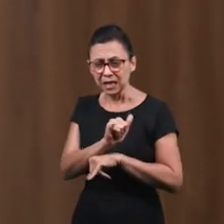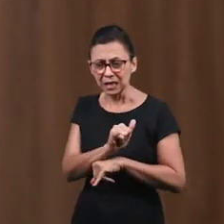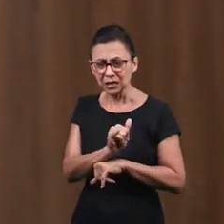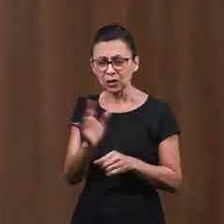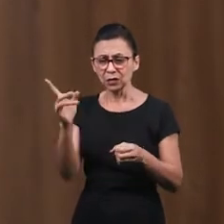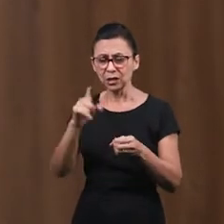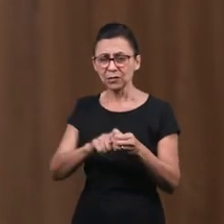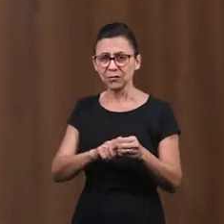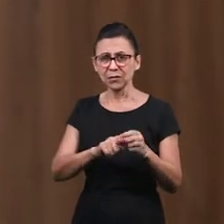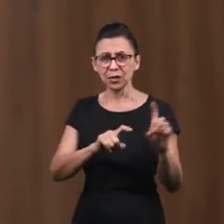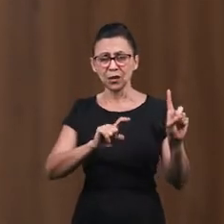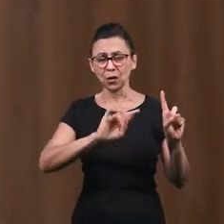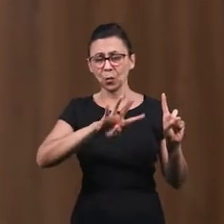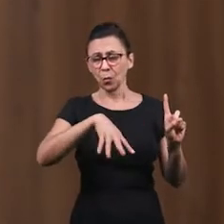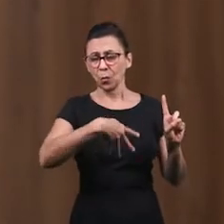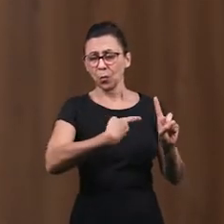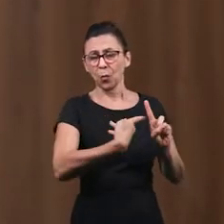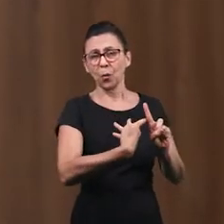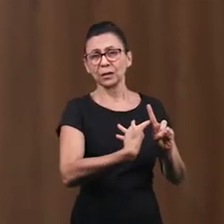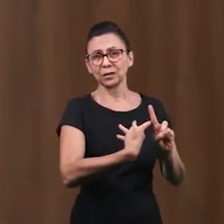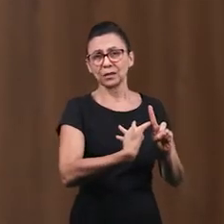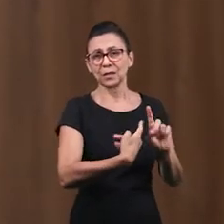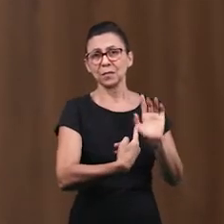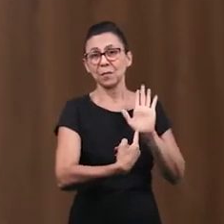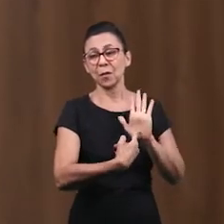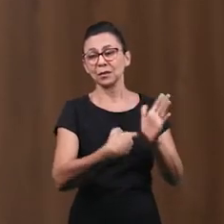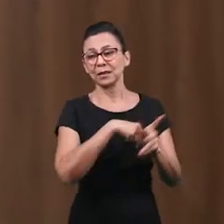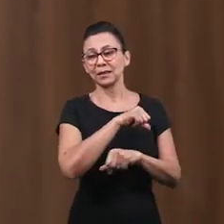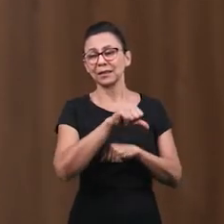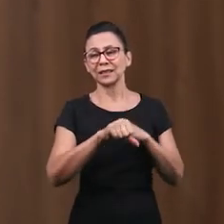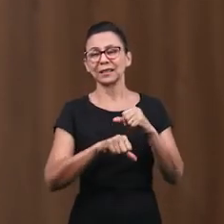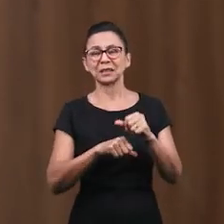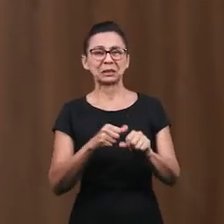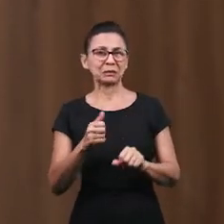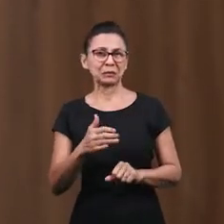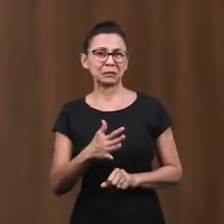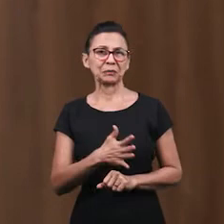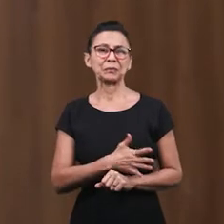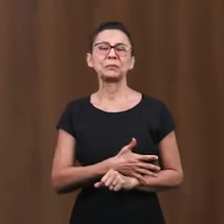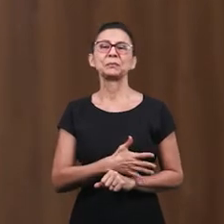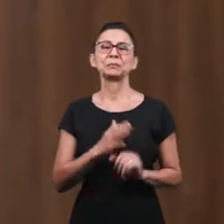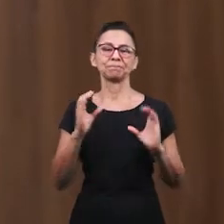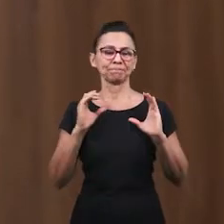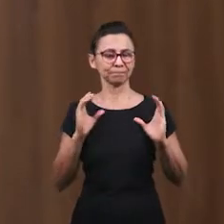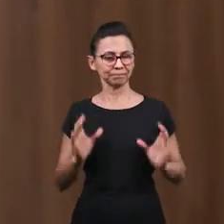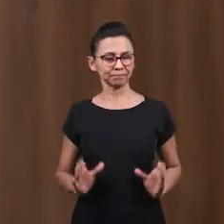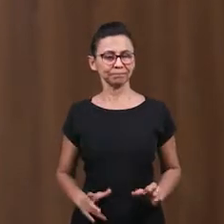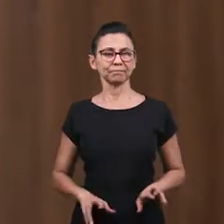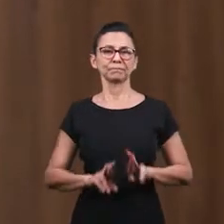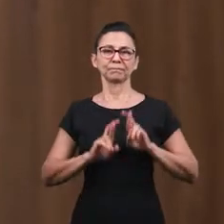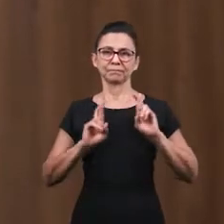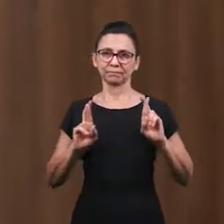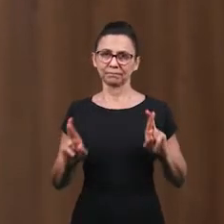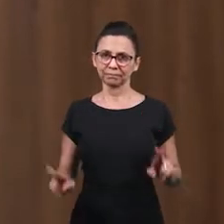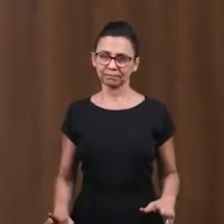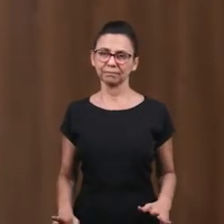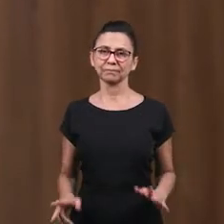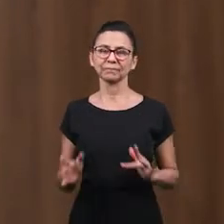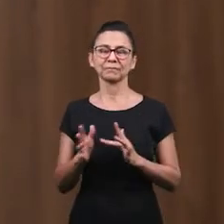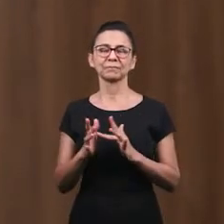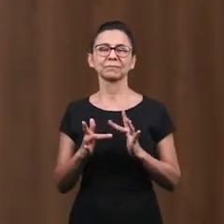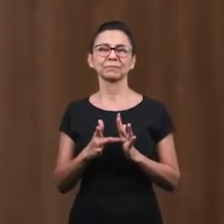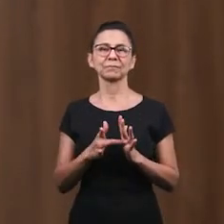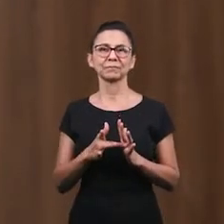Devolvería Cuatro veces Más A los que Engañó Esa era una señal De transformación